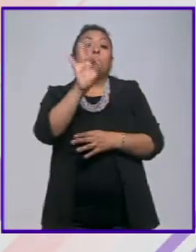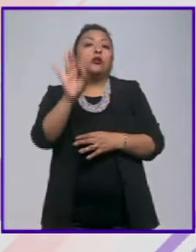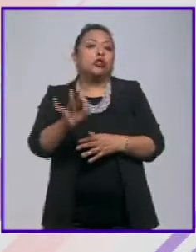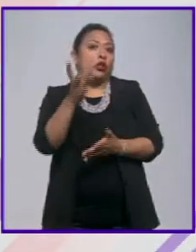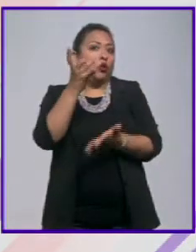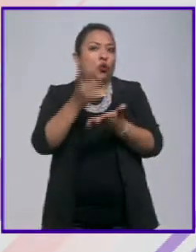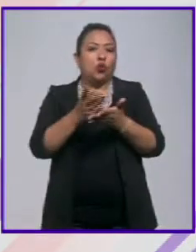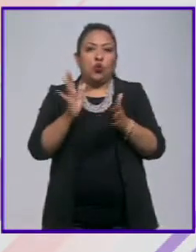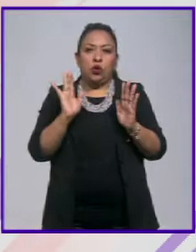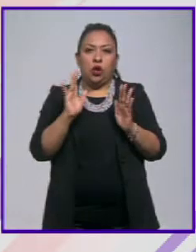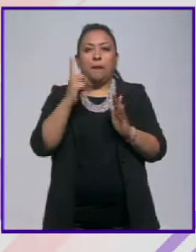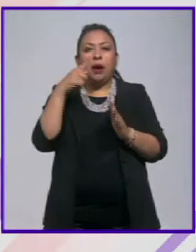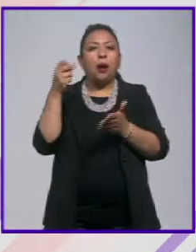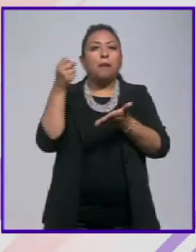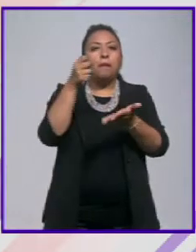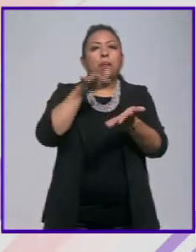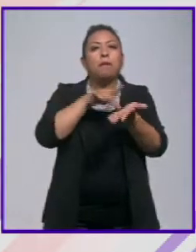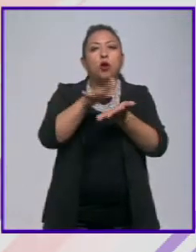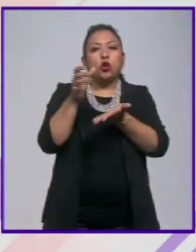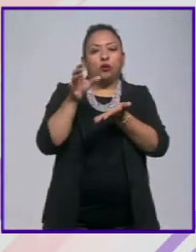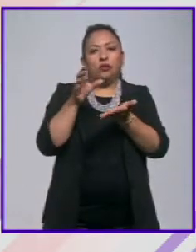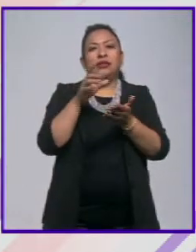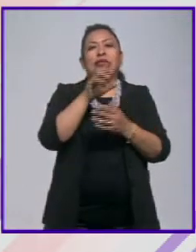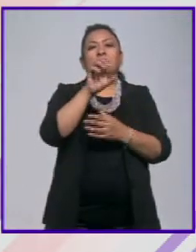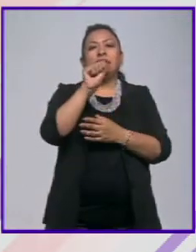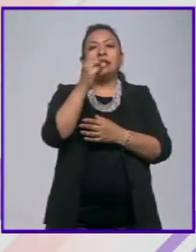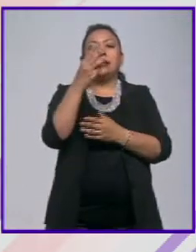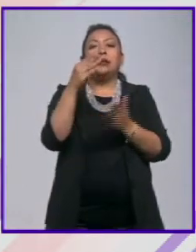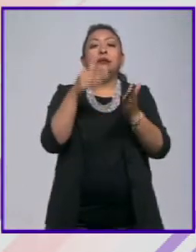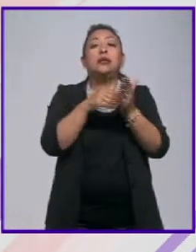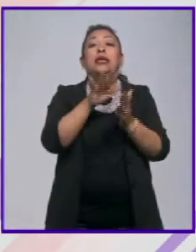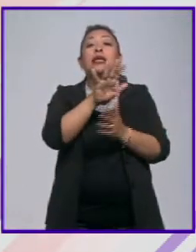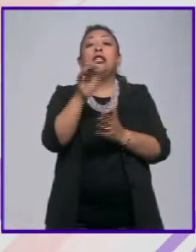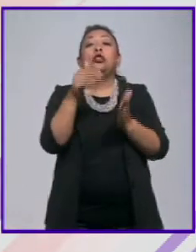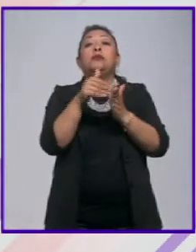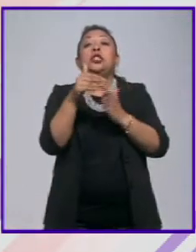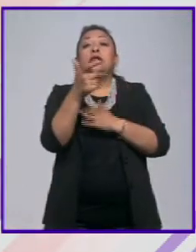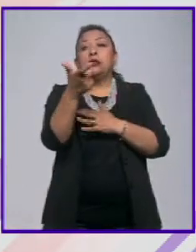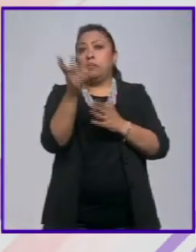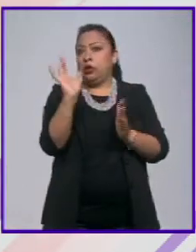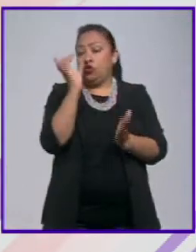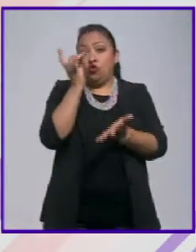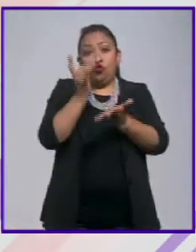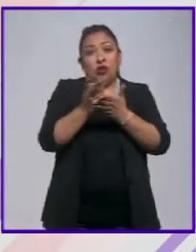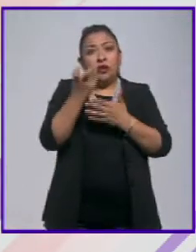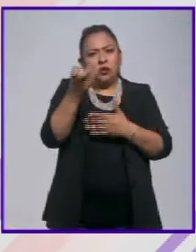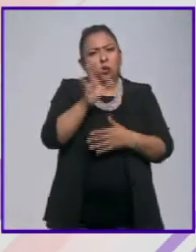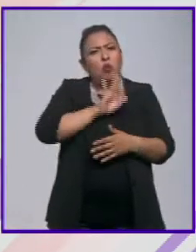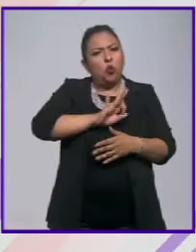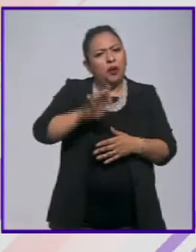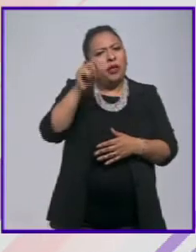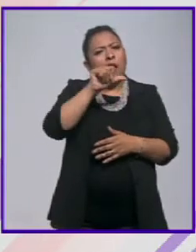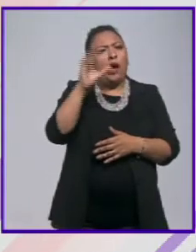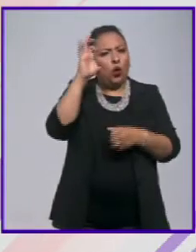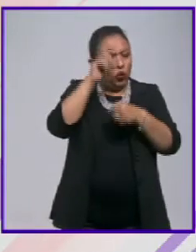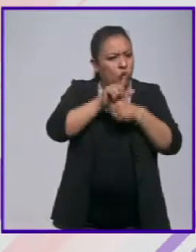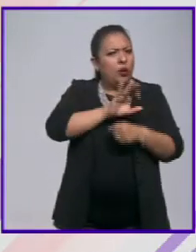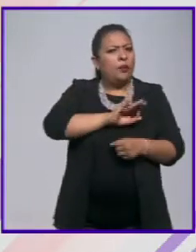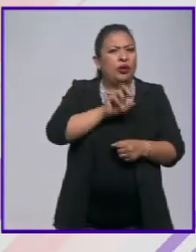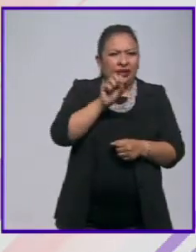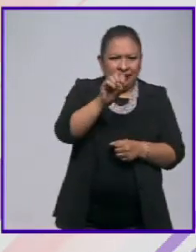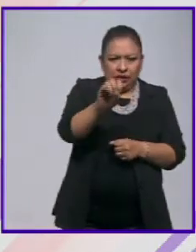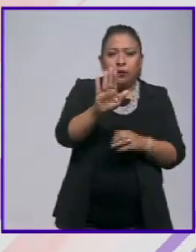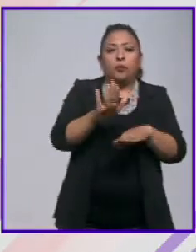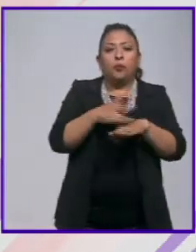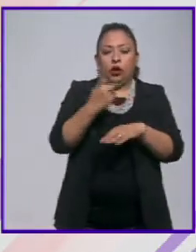% del presupuesto es decir 63 mil 500 millones de pesos eso es una gran alternativa para la cultura ¿por qué?